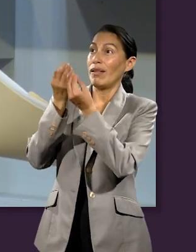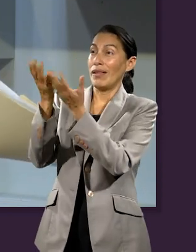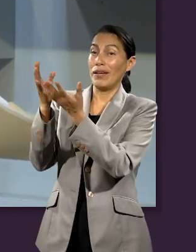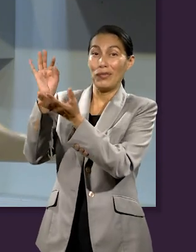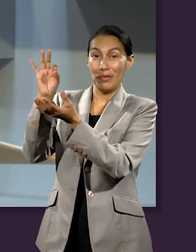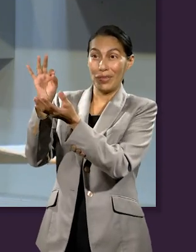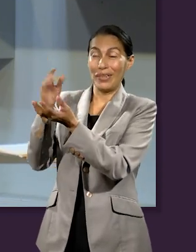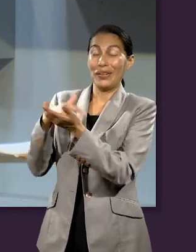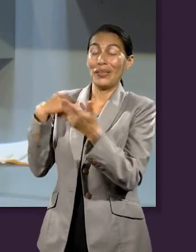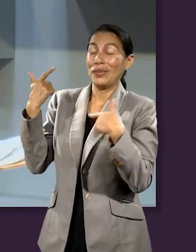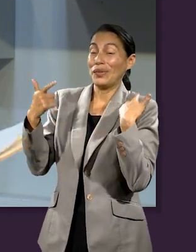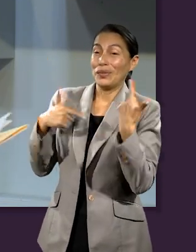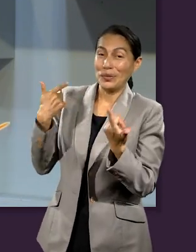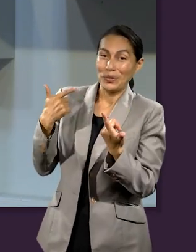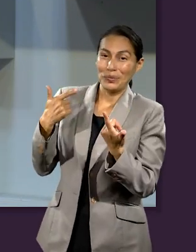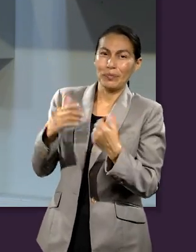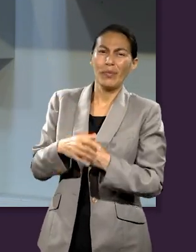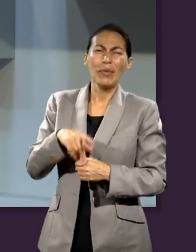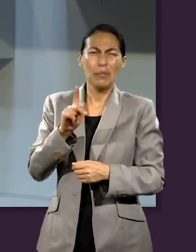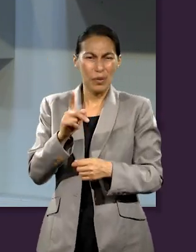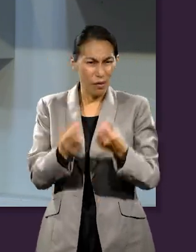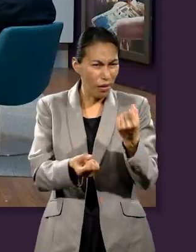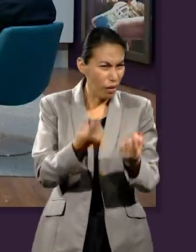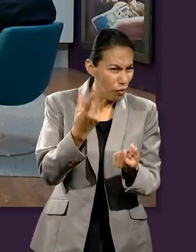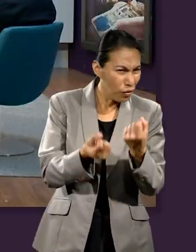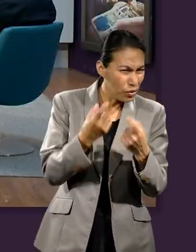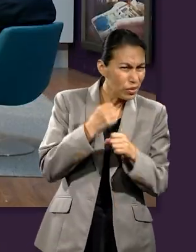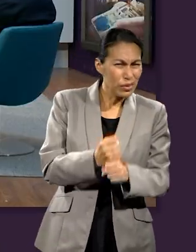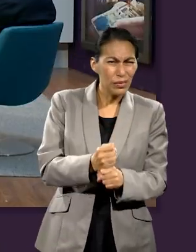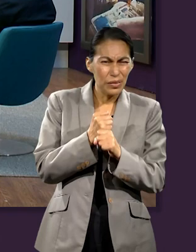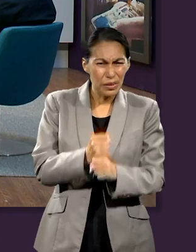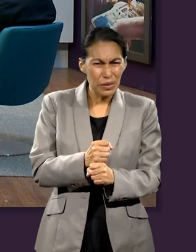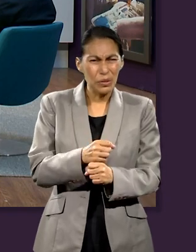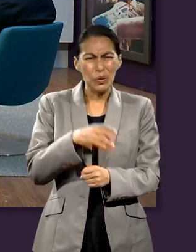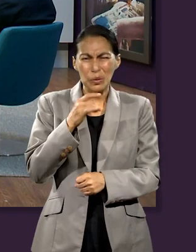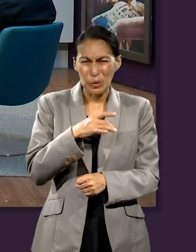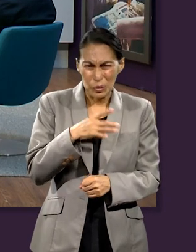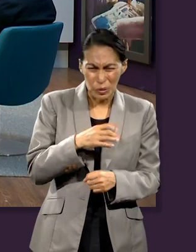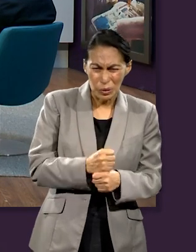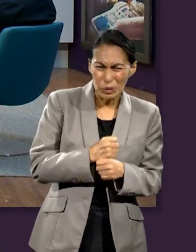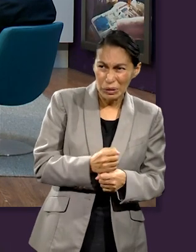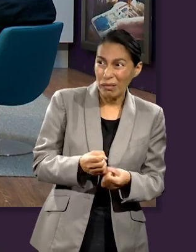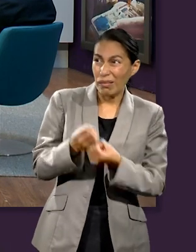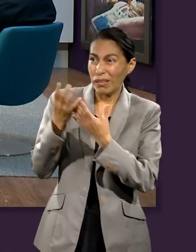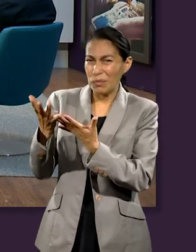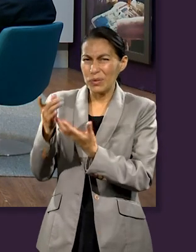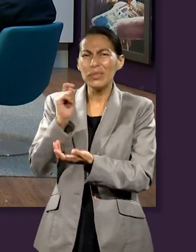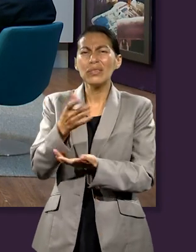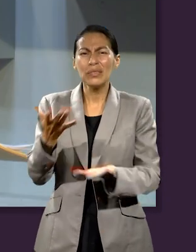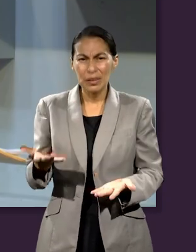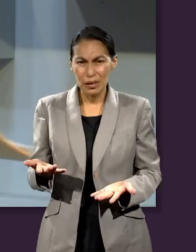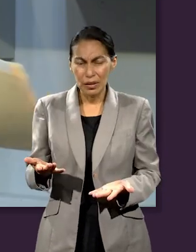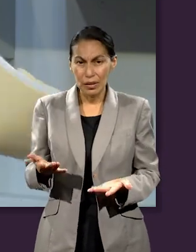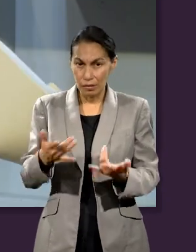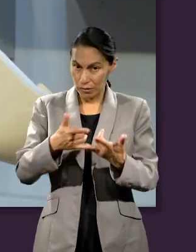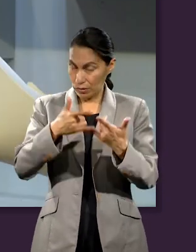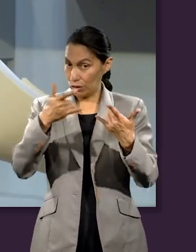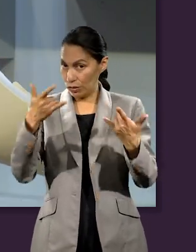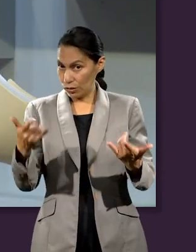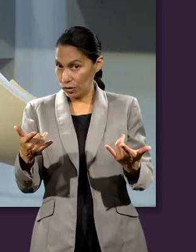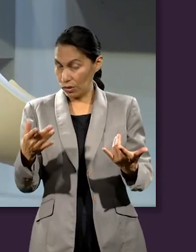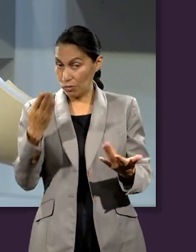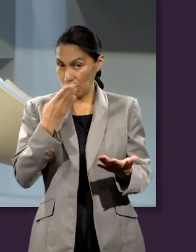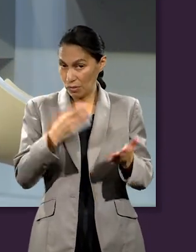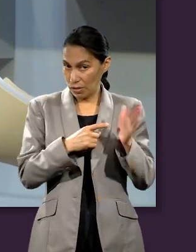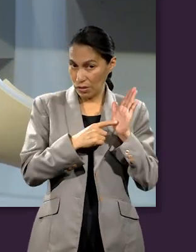ya lo vimos, pero ¿ofrendamos con sacrificio, con dolor? ¿Hay ofrendas especiales? Quiero enmarcar especialmente la historia que